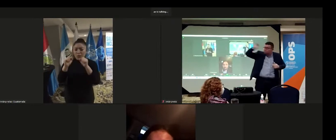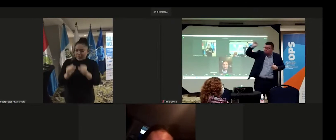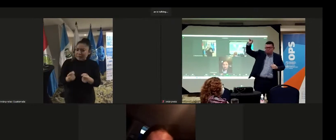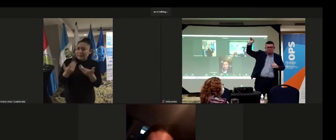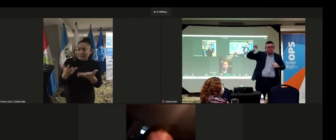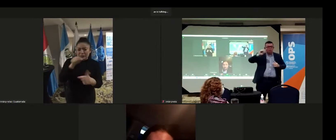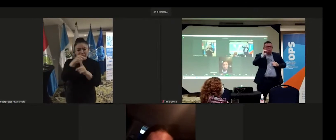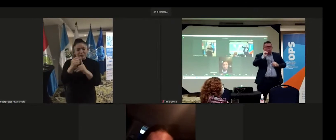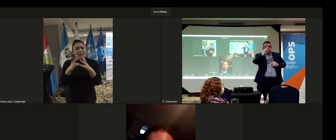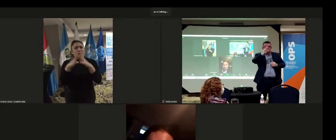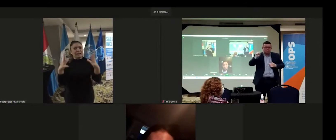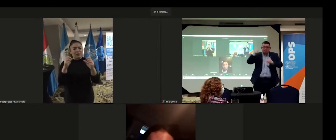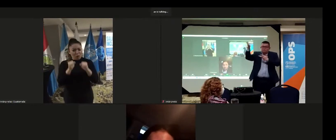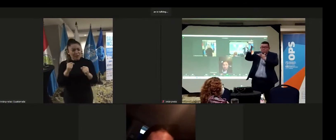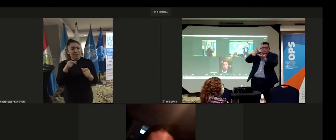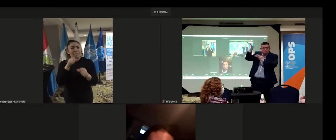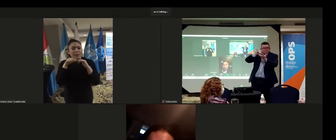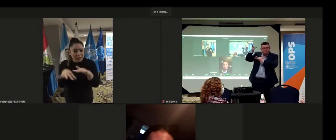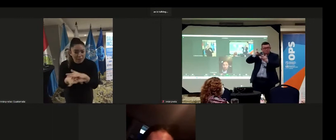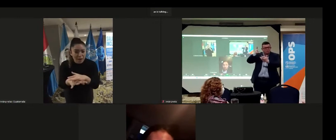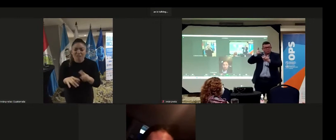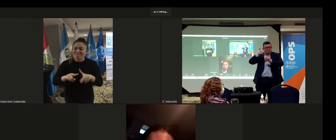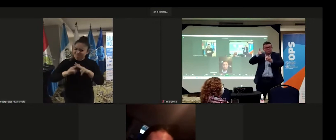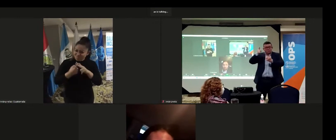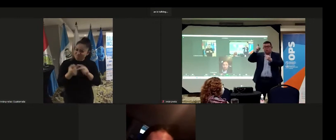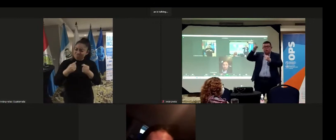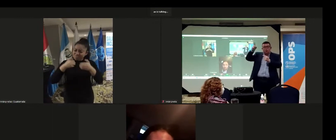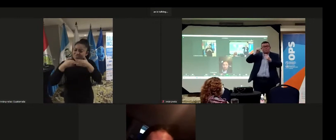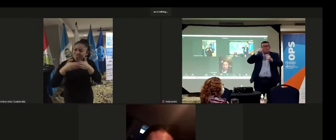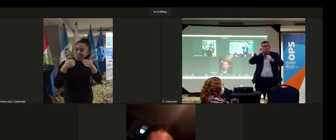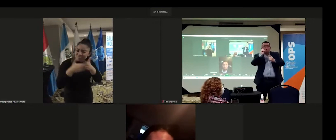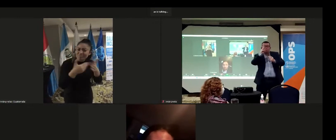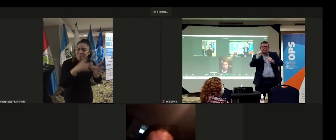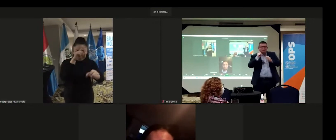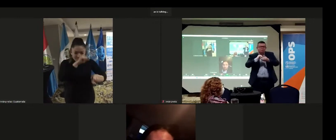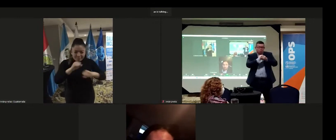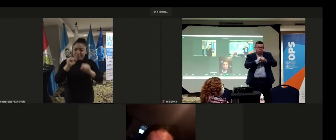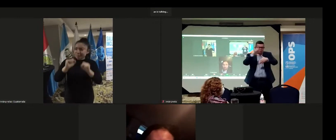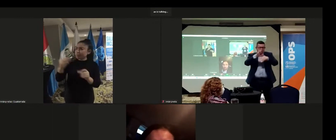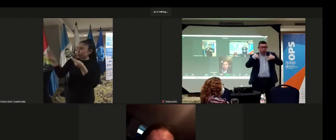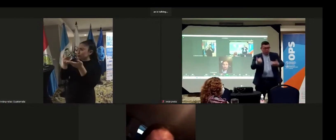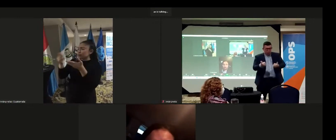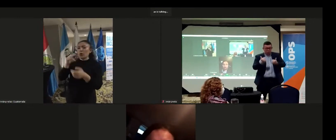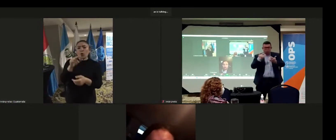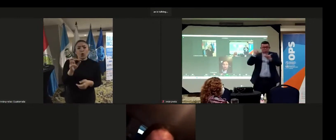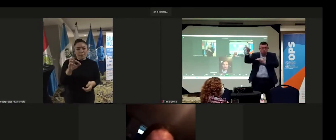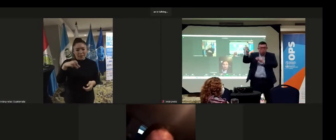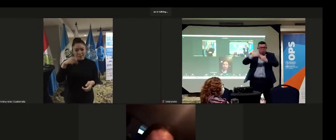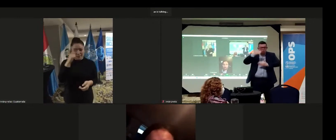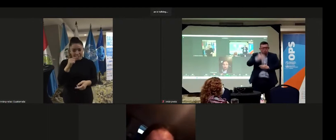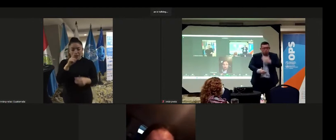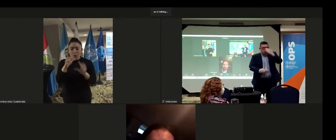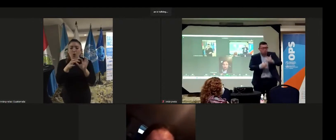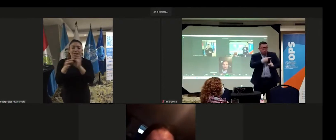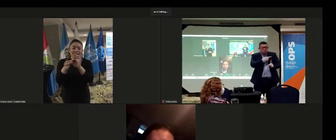grave que nos impuso la pandemia. Y comenzamos a hacer incidencia y a trabajar y a hablar con la OPS, la Organización